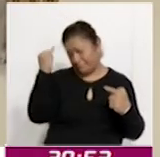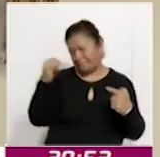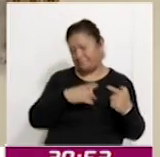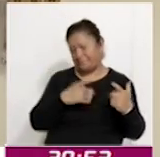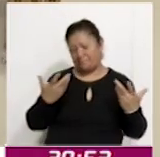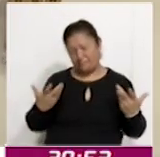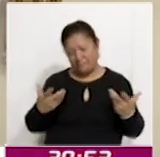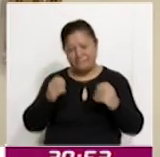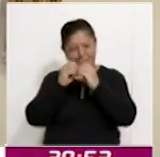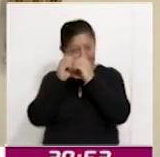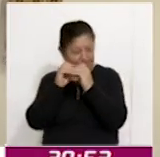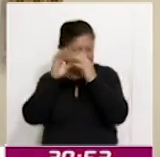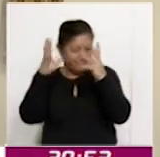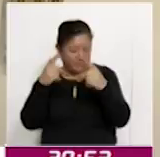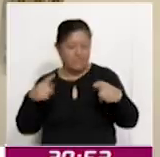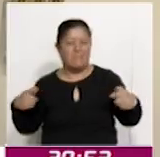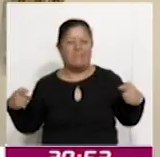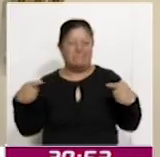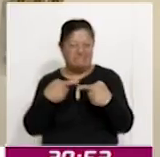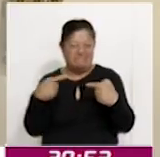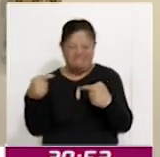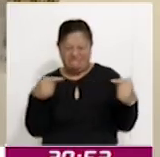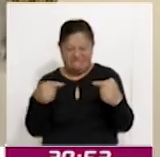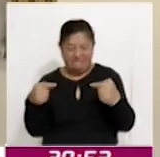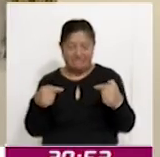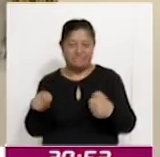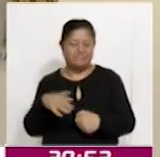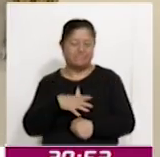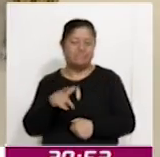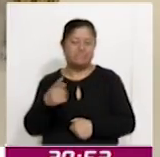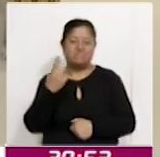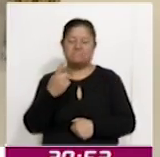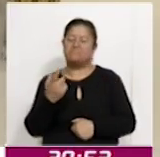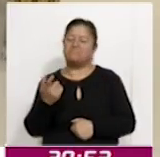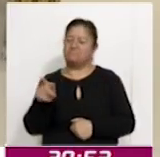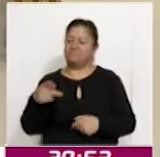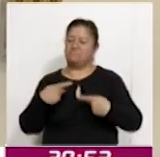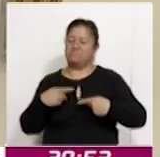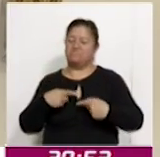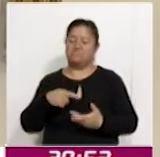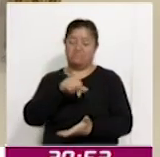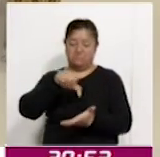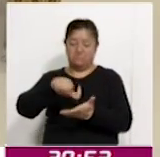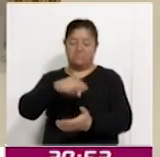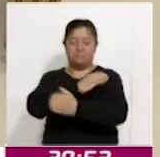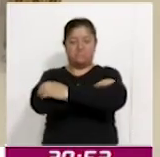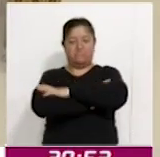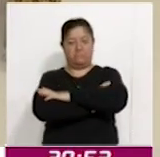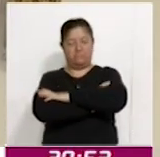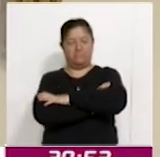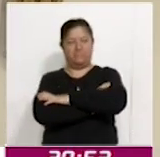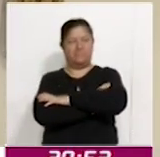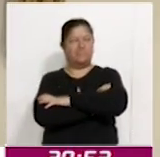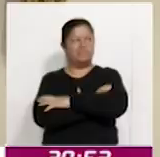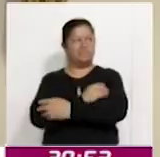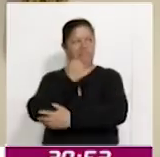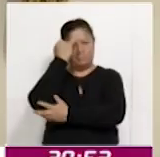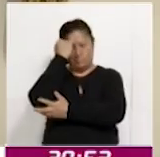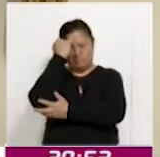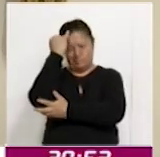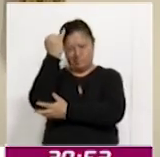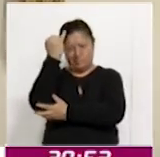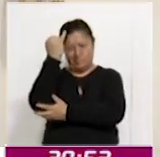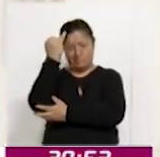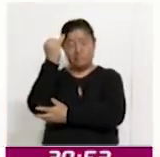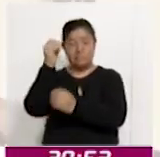conflicto. Como tal hay un ente central cruzado de brazos de donde pueden surgir las ideas y termino con el rostro